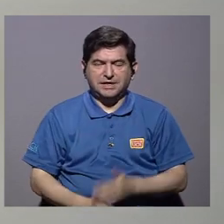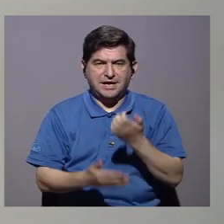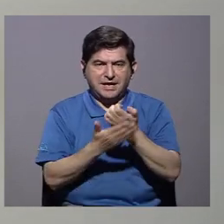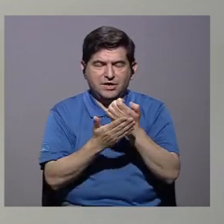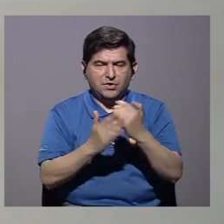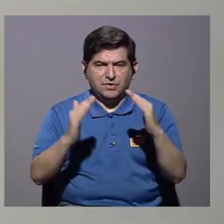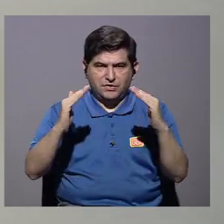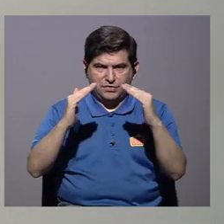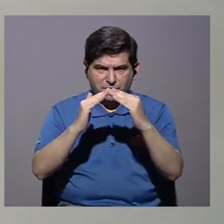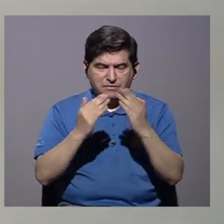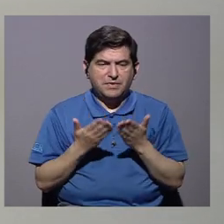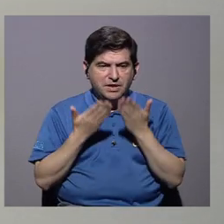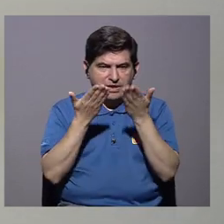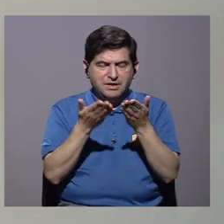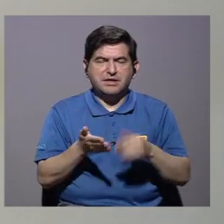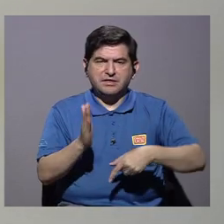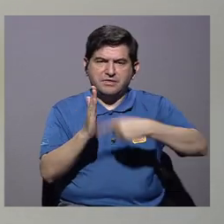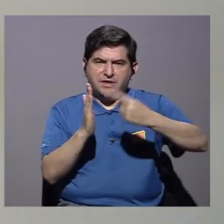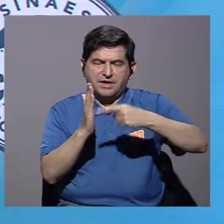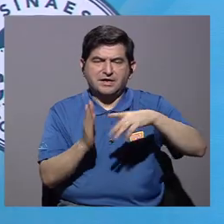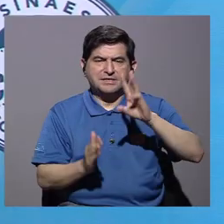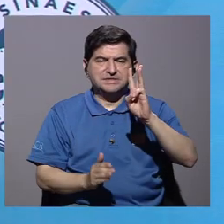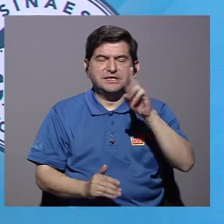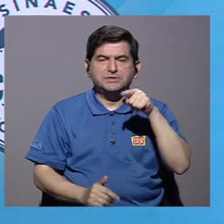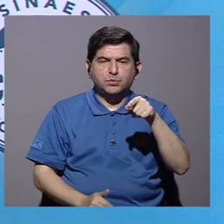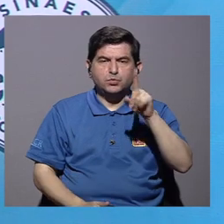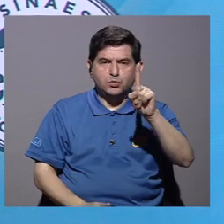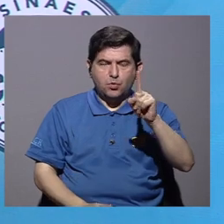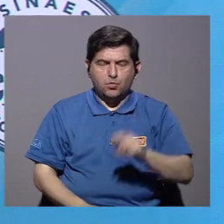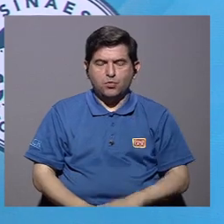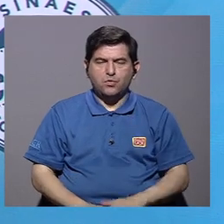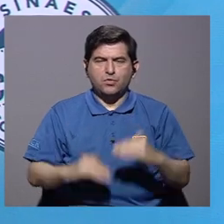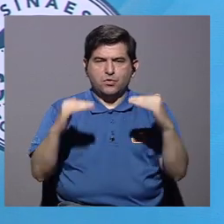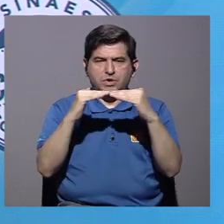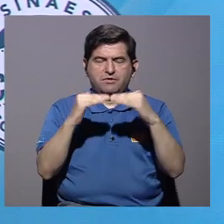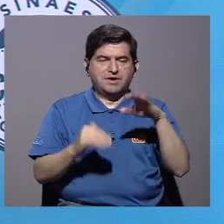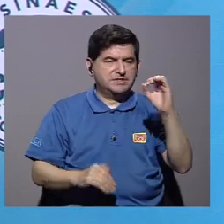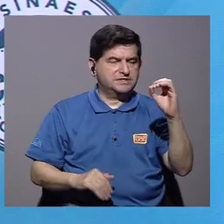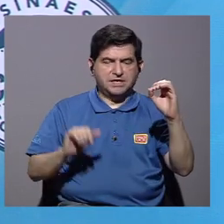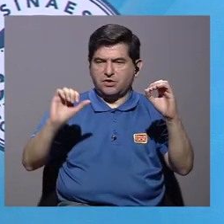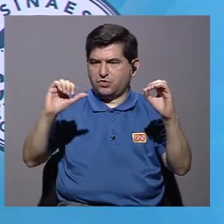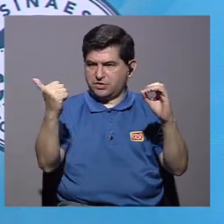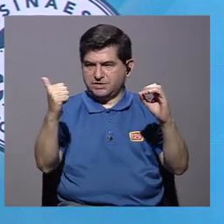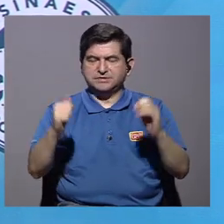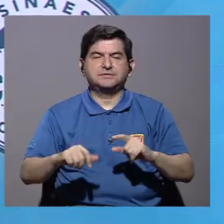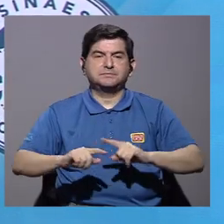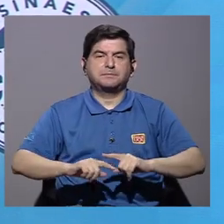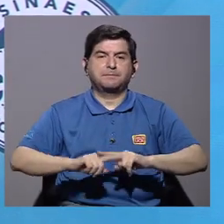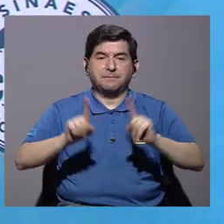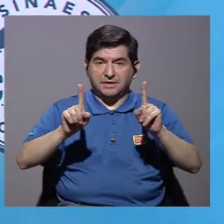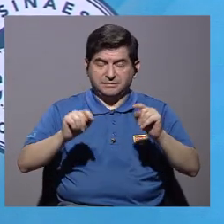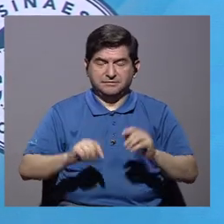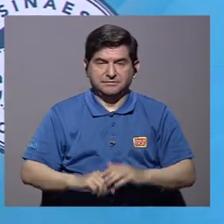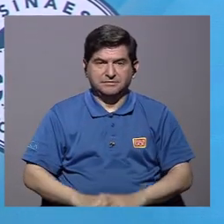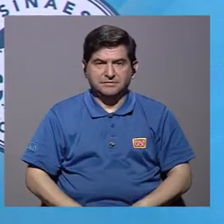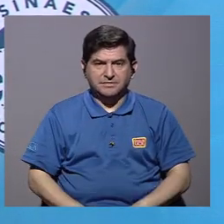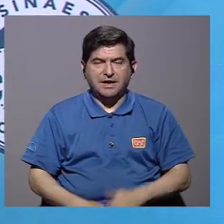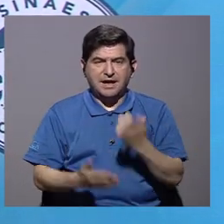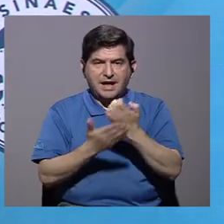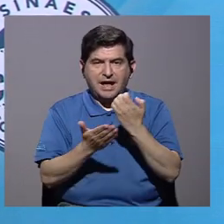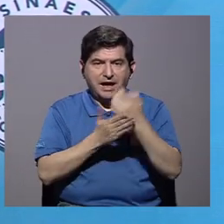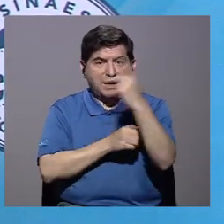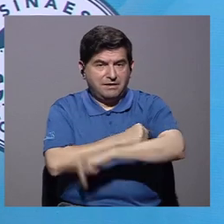ya que a la economía de sus hogares le brindan una calificación de 6.1 en una escala de 0 a 10, mientras que